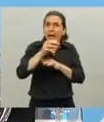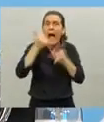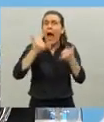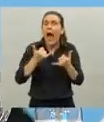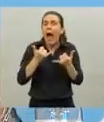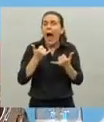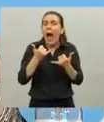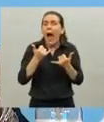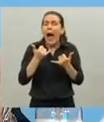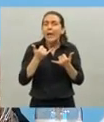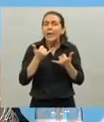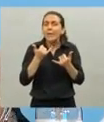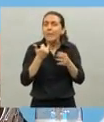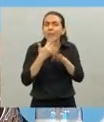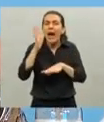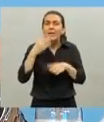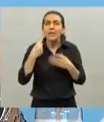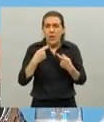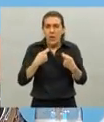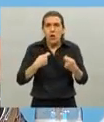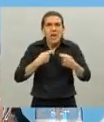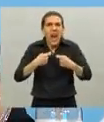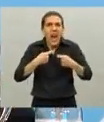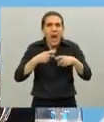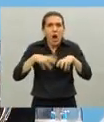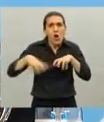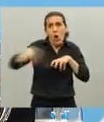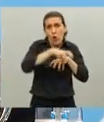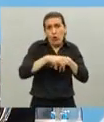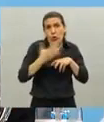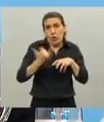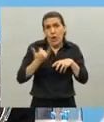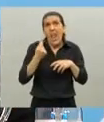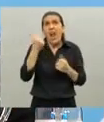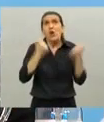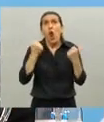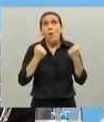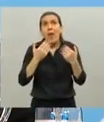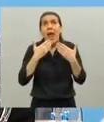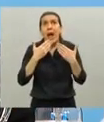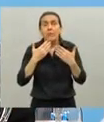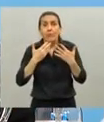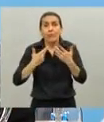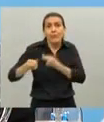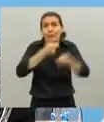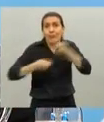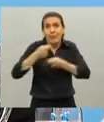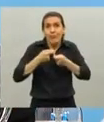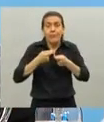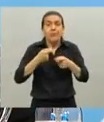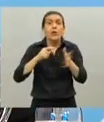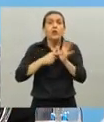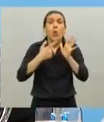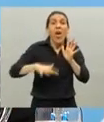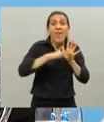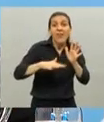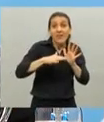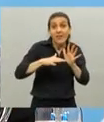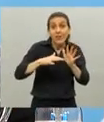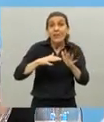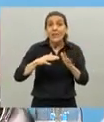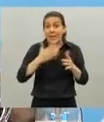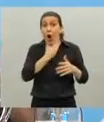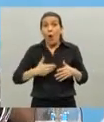comercio una fuente muy importante de la economía la ciudad de Buenos Aires habilitó el 60% de la